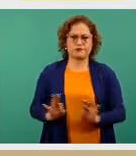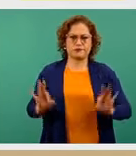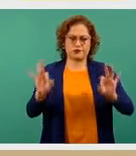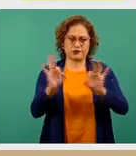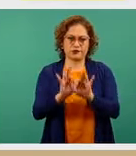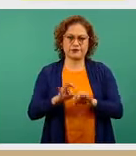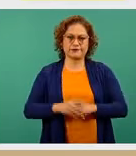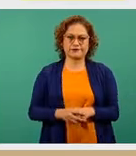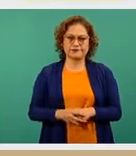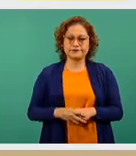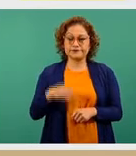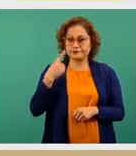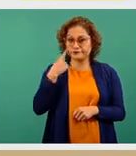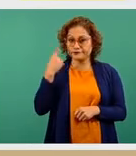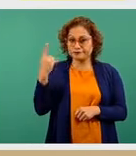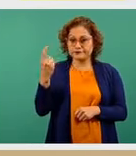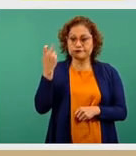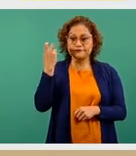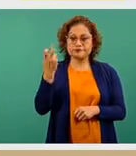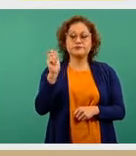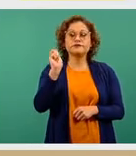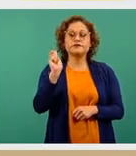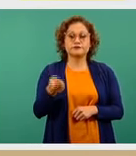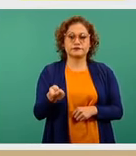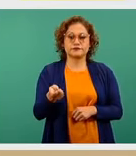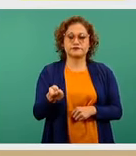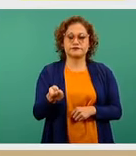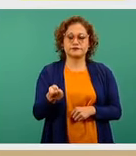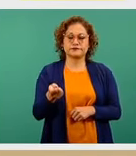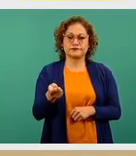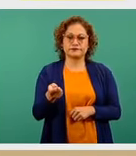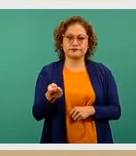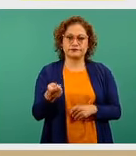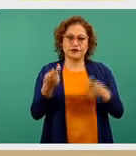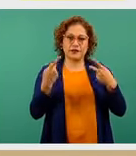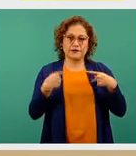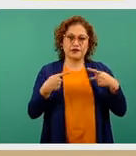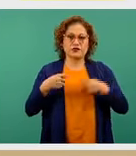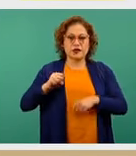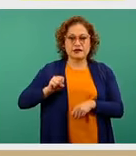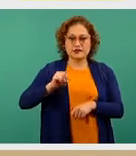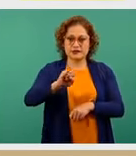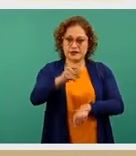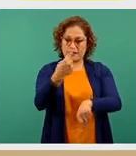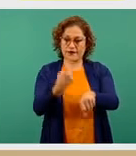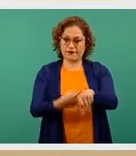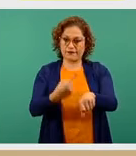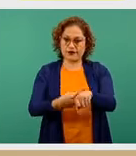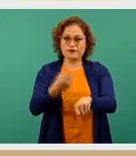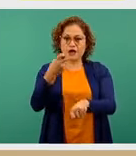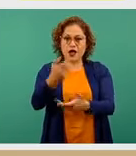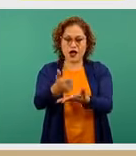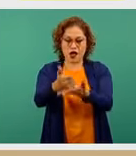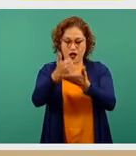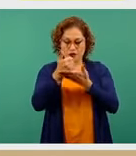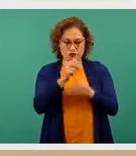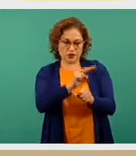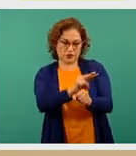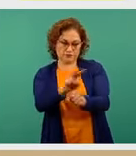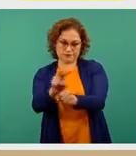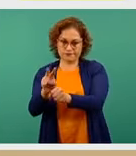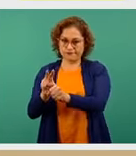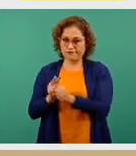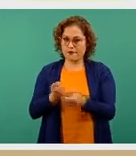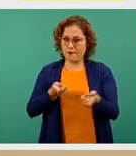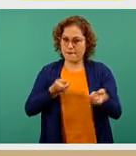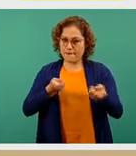también destacamos que el porcentaje de positividad es un indicador importante del comportamiento epidémico, porque